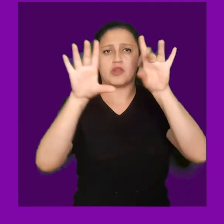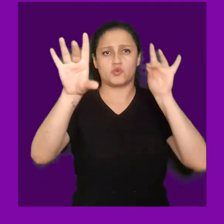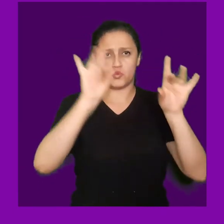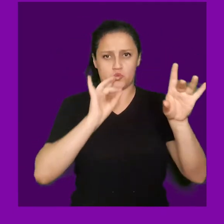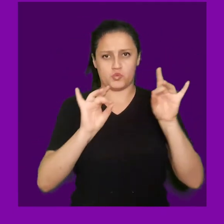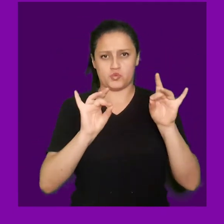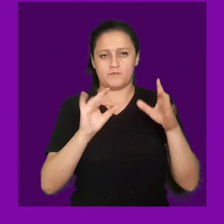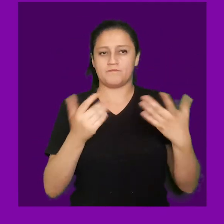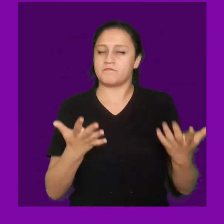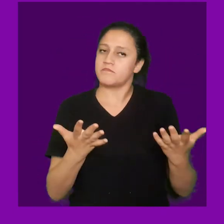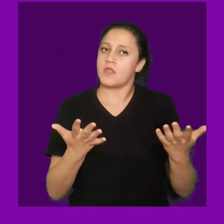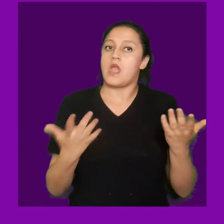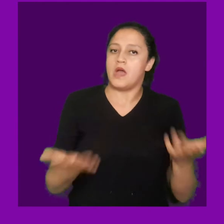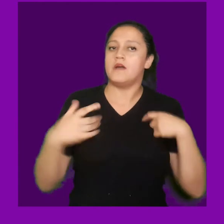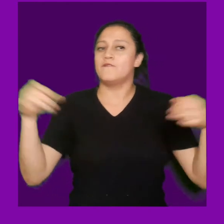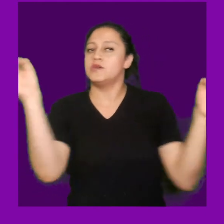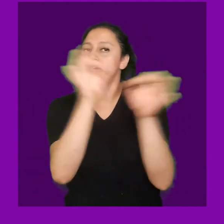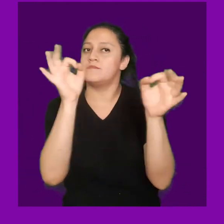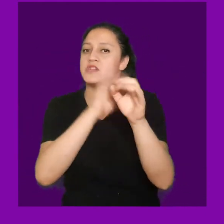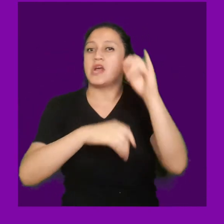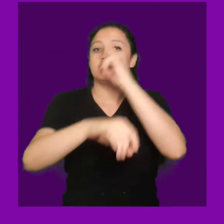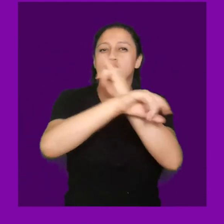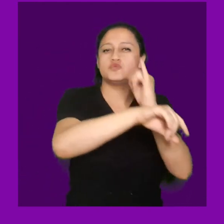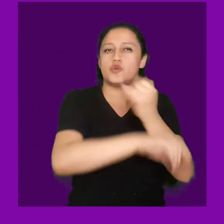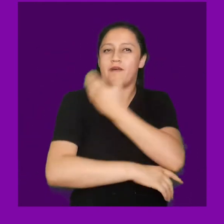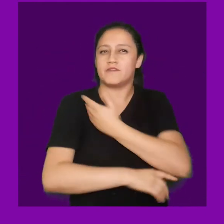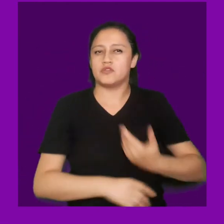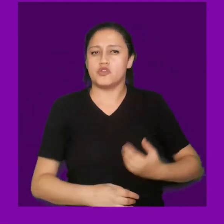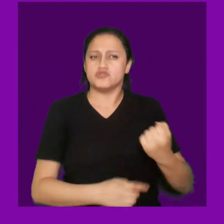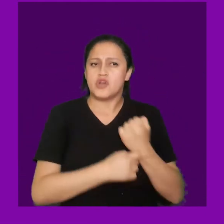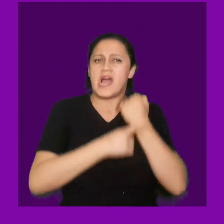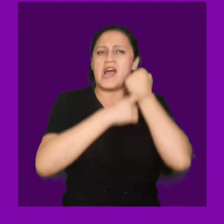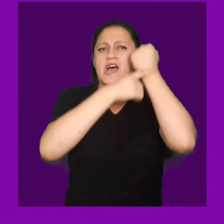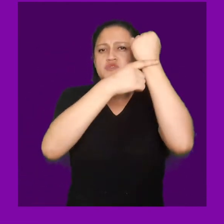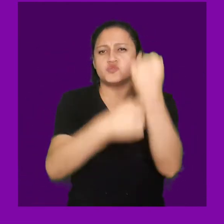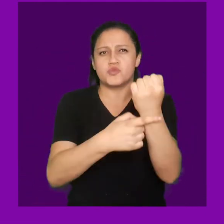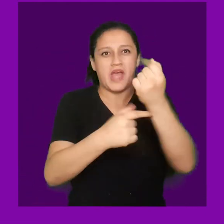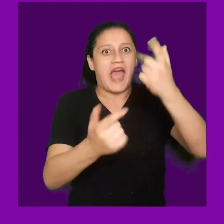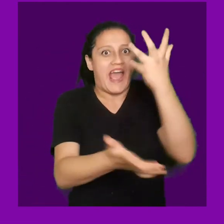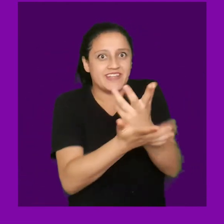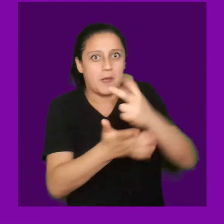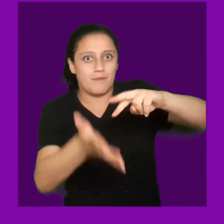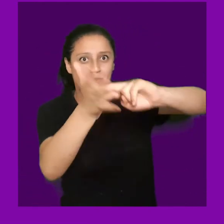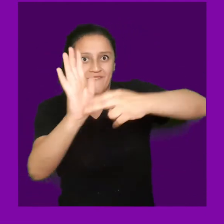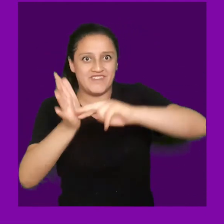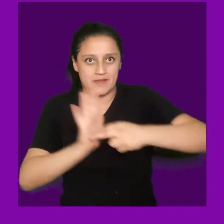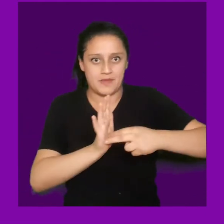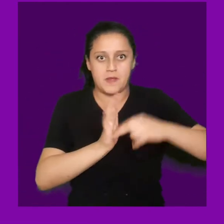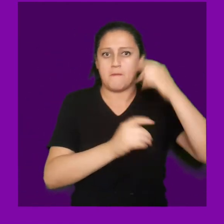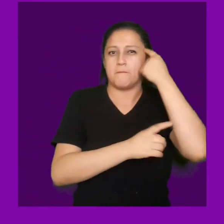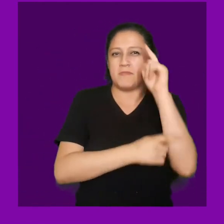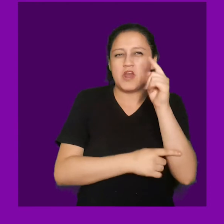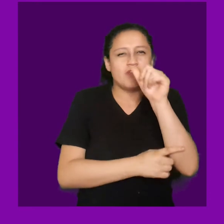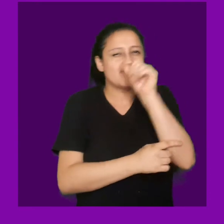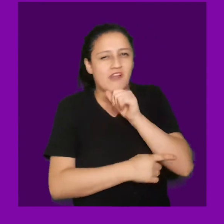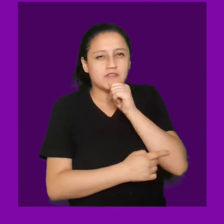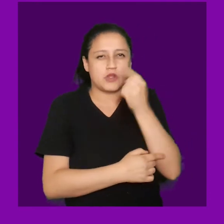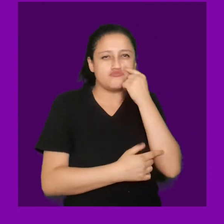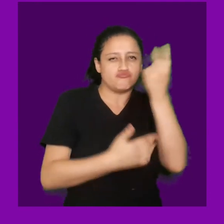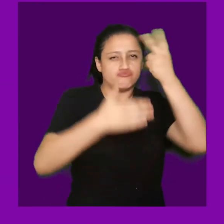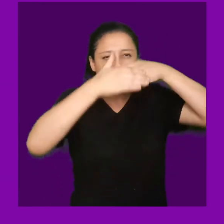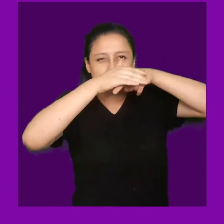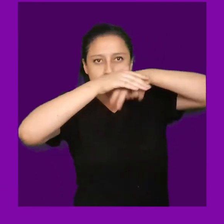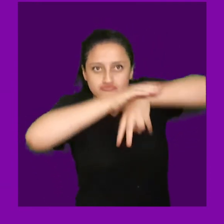solo algunos. Como hemos mencionado, aunque ya se han desarrollado esfuerzos desde la institucionalidad bajo una óptica